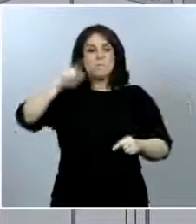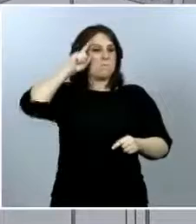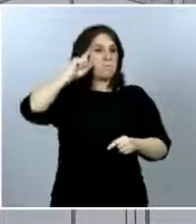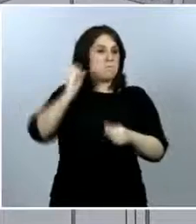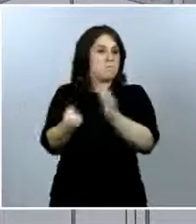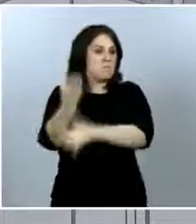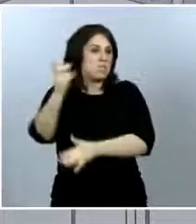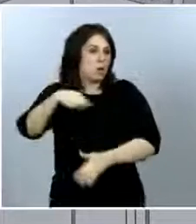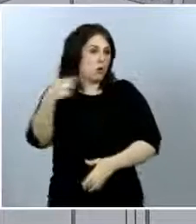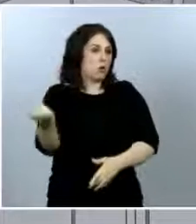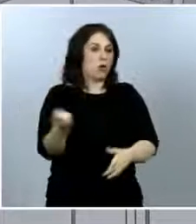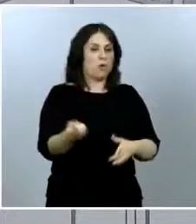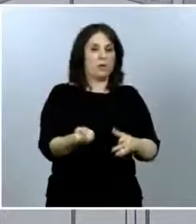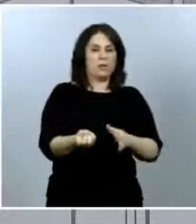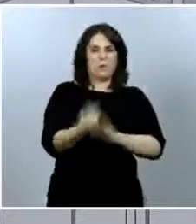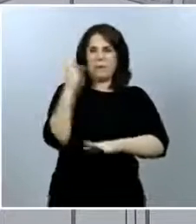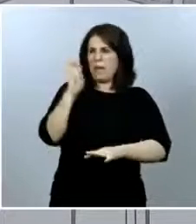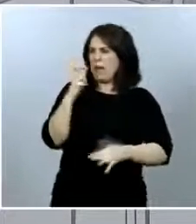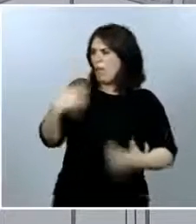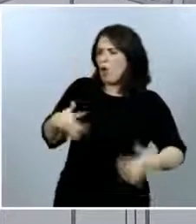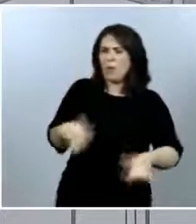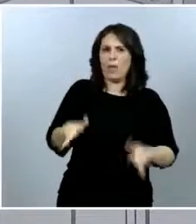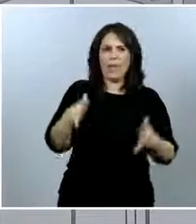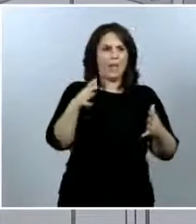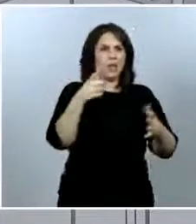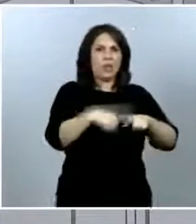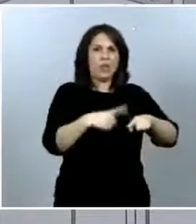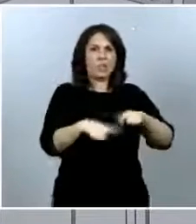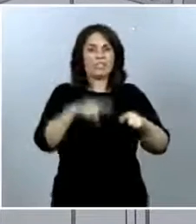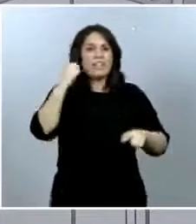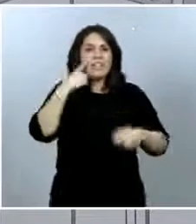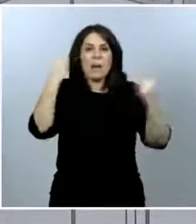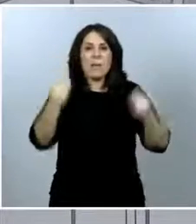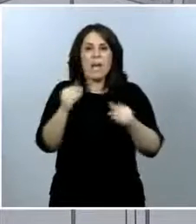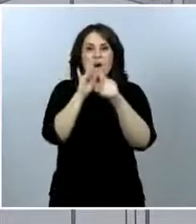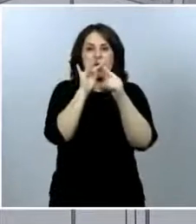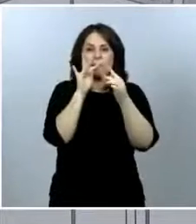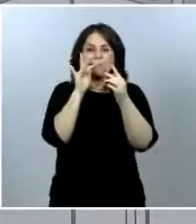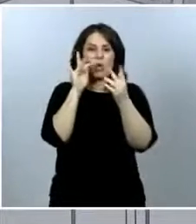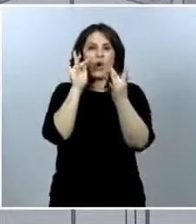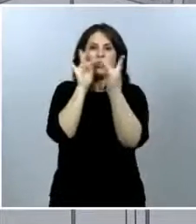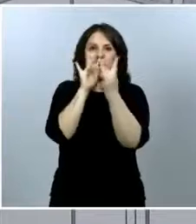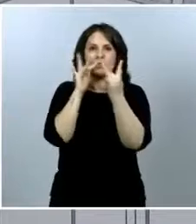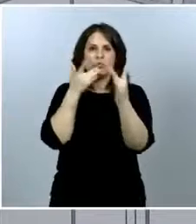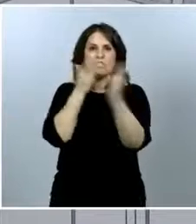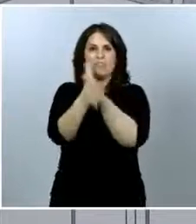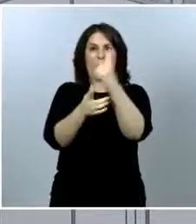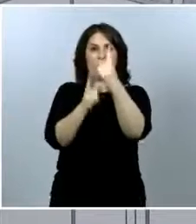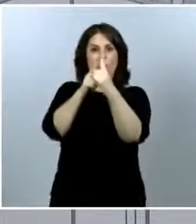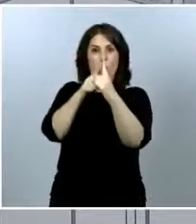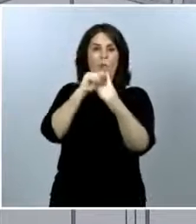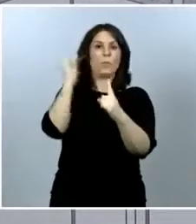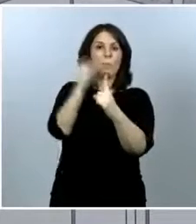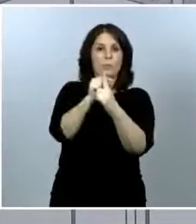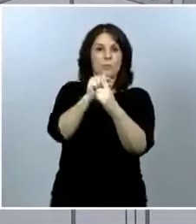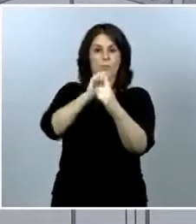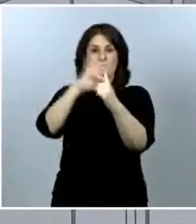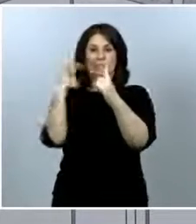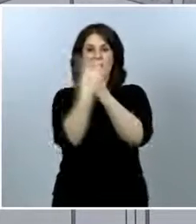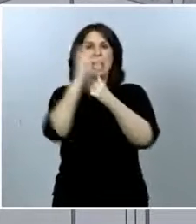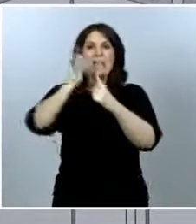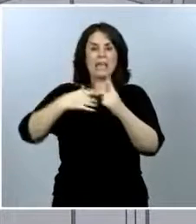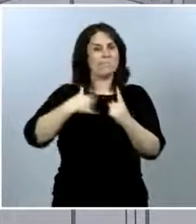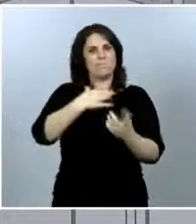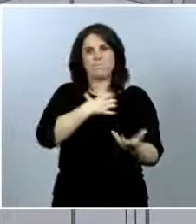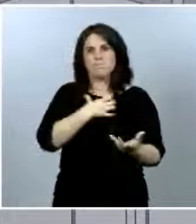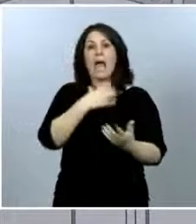las cadenas de transmisión, que no podemos identificar bien los contactos. Ahora estamos de nuevo en una situación en la que todo eso lo podemos hacer y eso es lo que